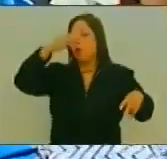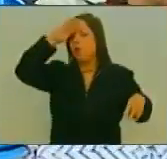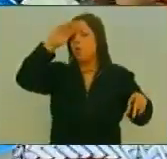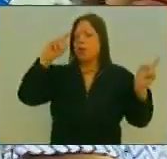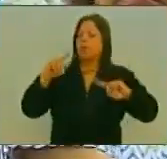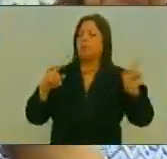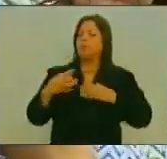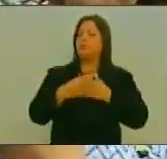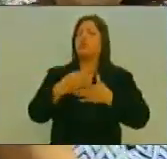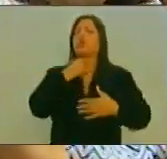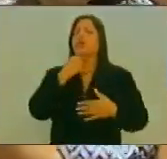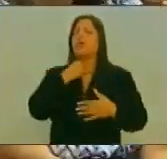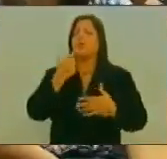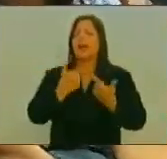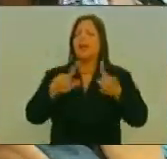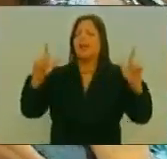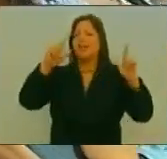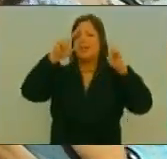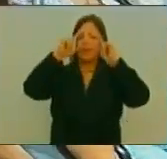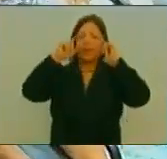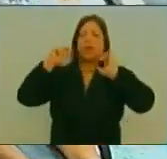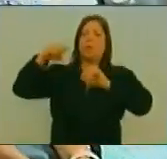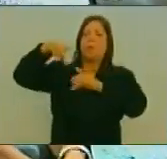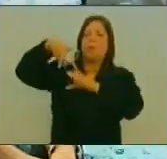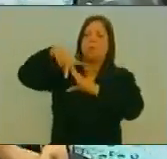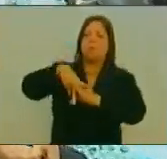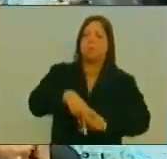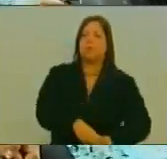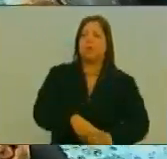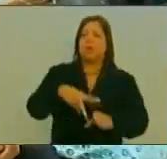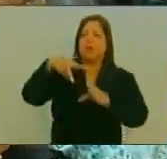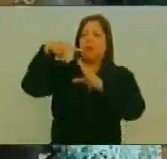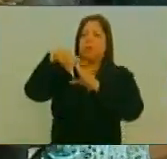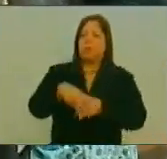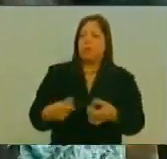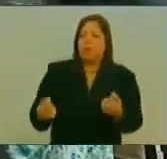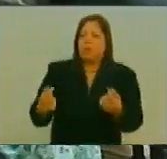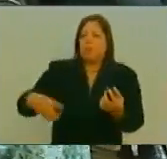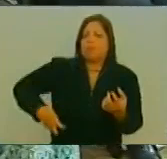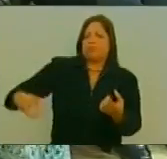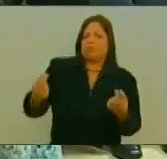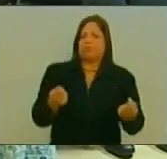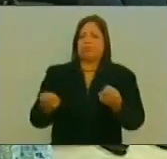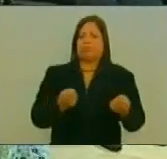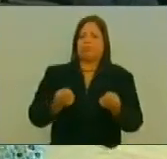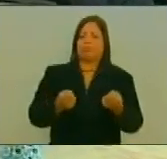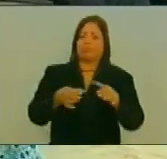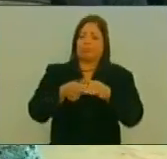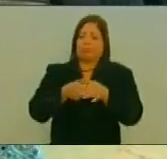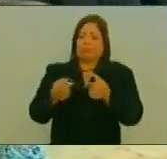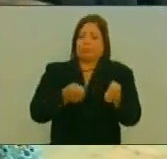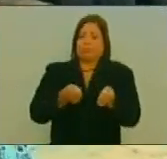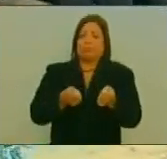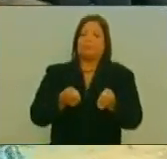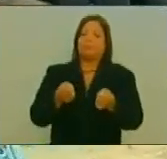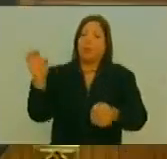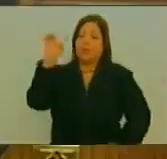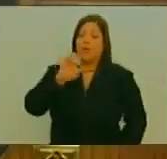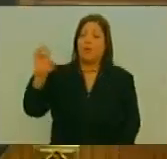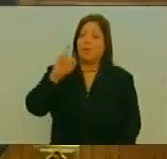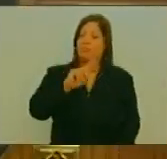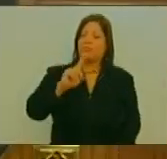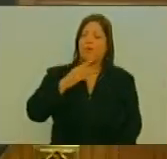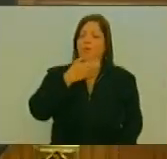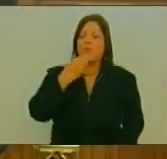Para liberarse De la opresión Que el capital Financiero Tiene Sobre los pueblos Europeos